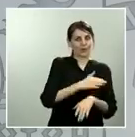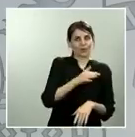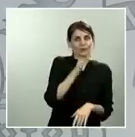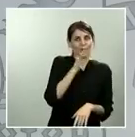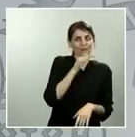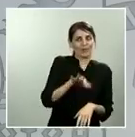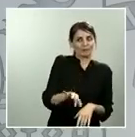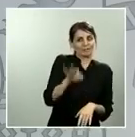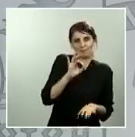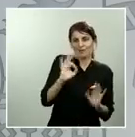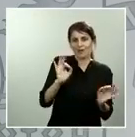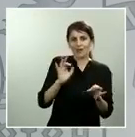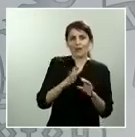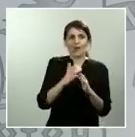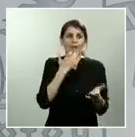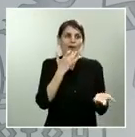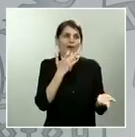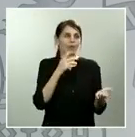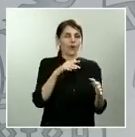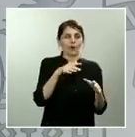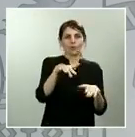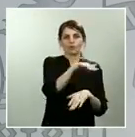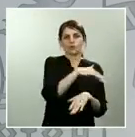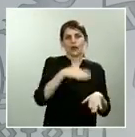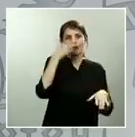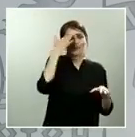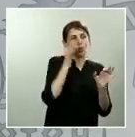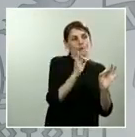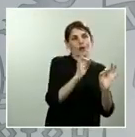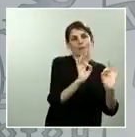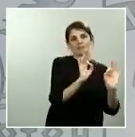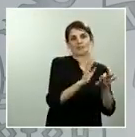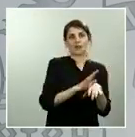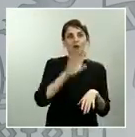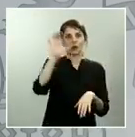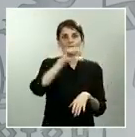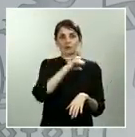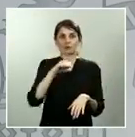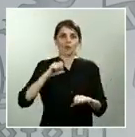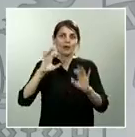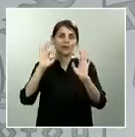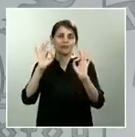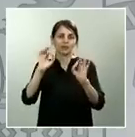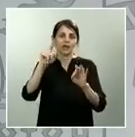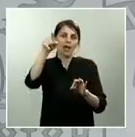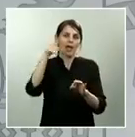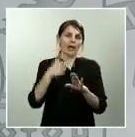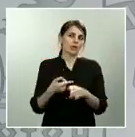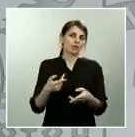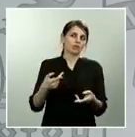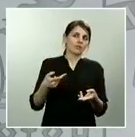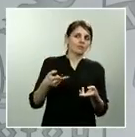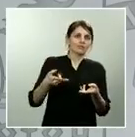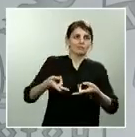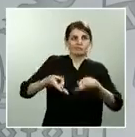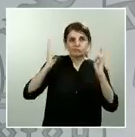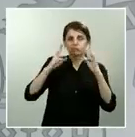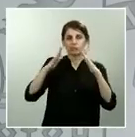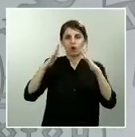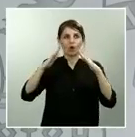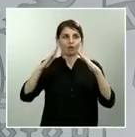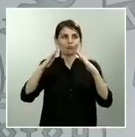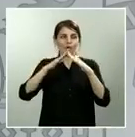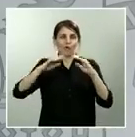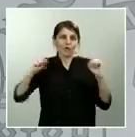municipios determinada comunidad autónoma vaya a anticipar el cual va ser el comportamiento que luego se